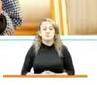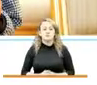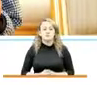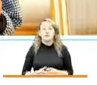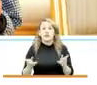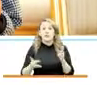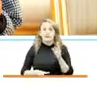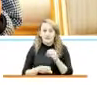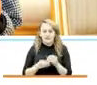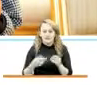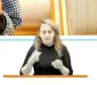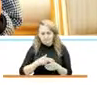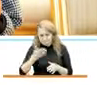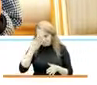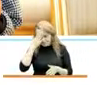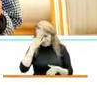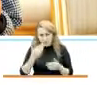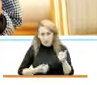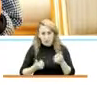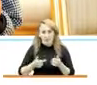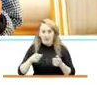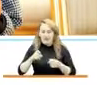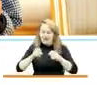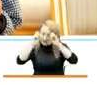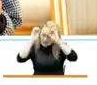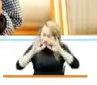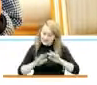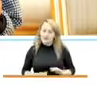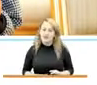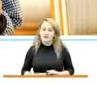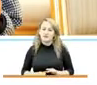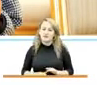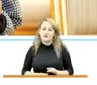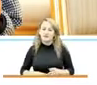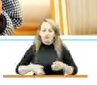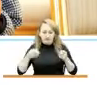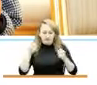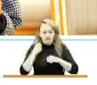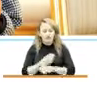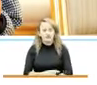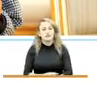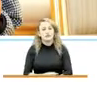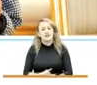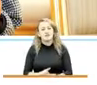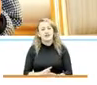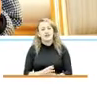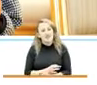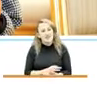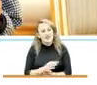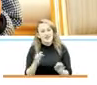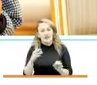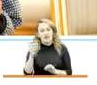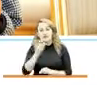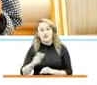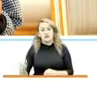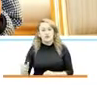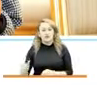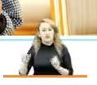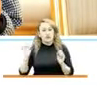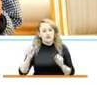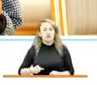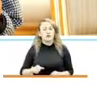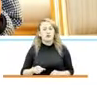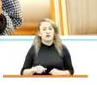que teníamos que garantizar la transparencia, la eficacia y que nadie se atreviera a poner un